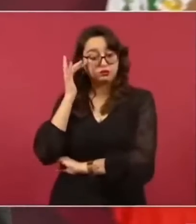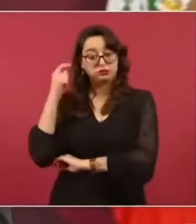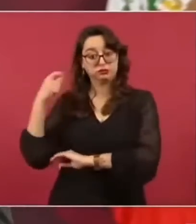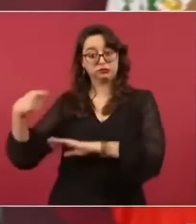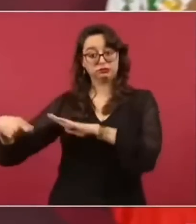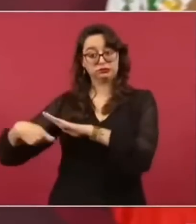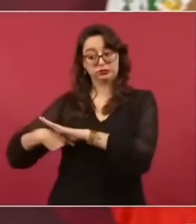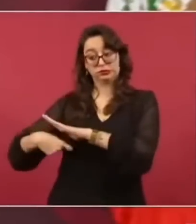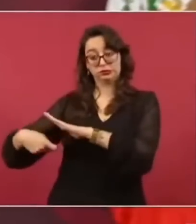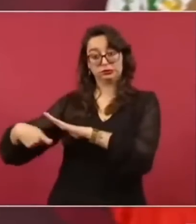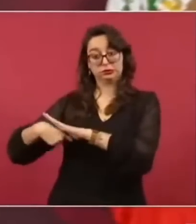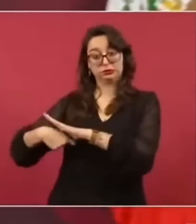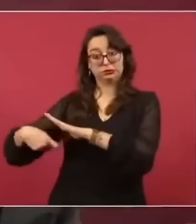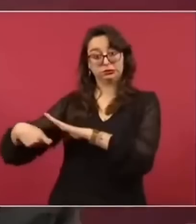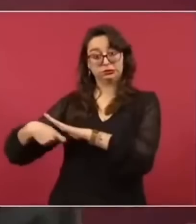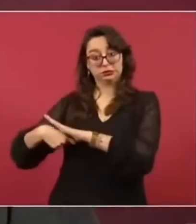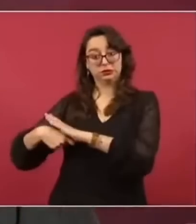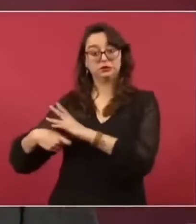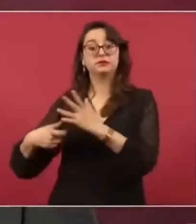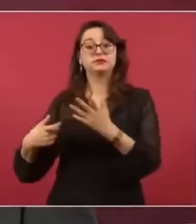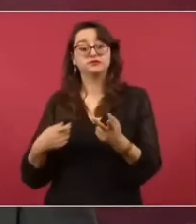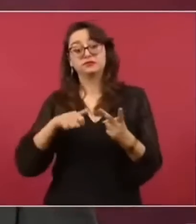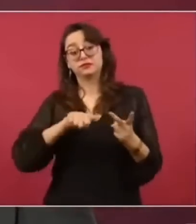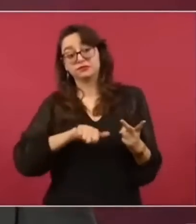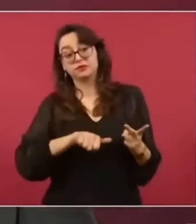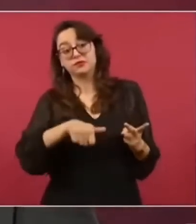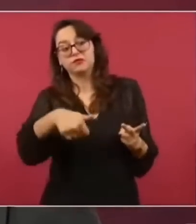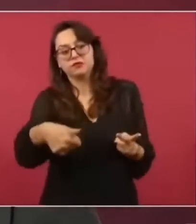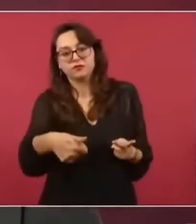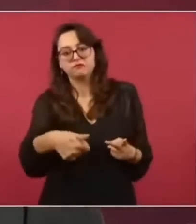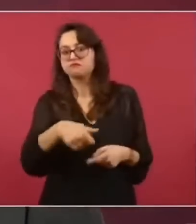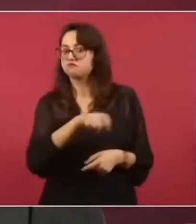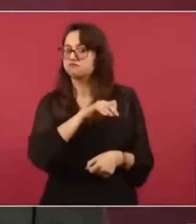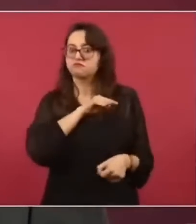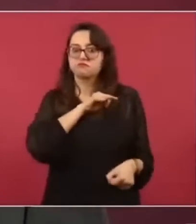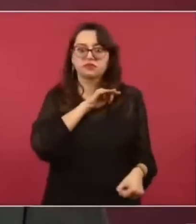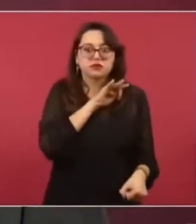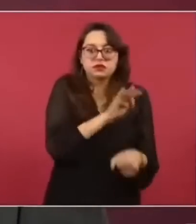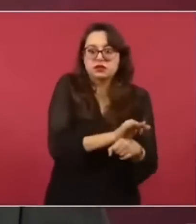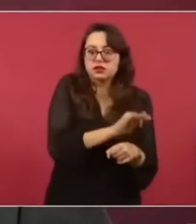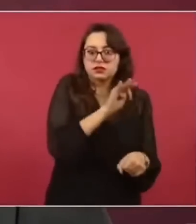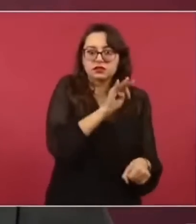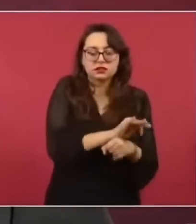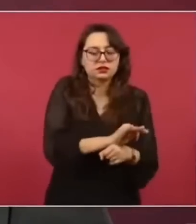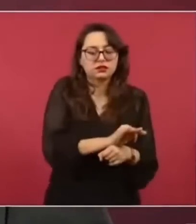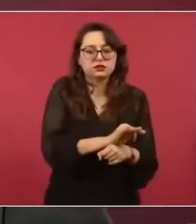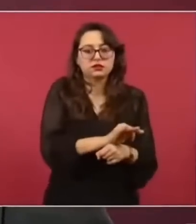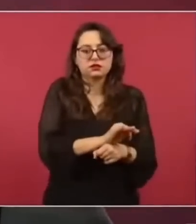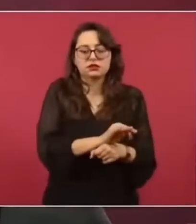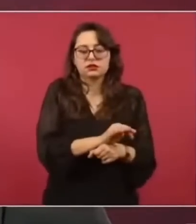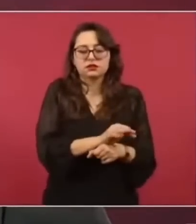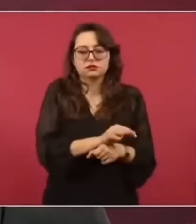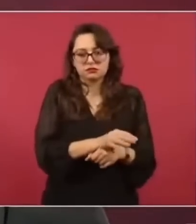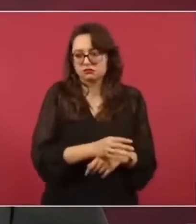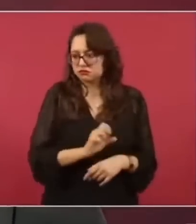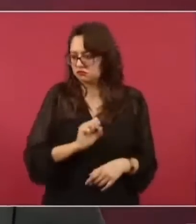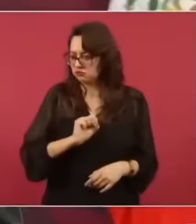la enmienda en donde se permite el uso